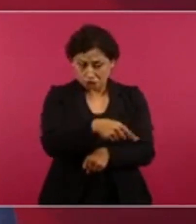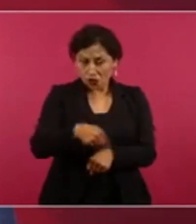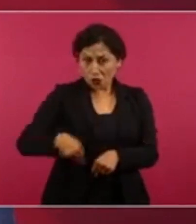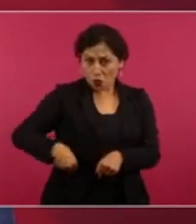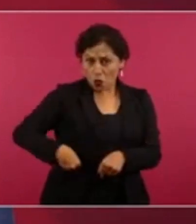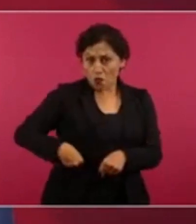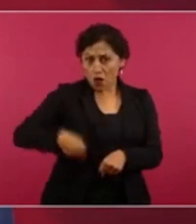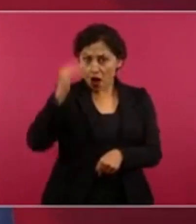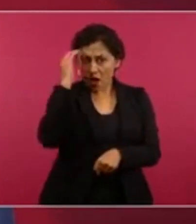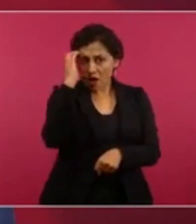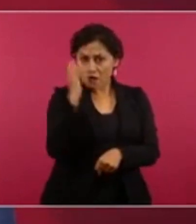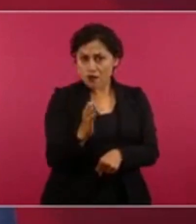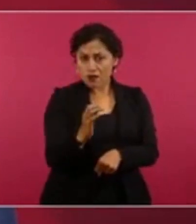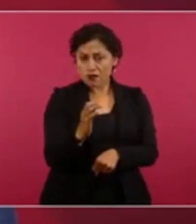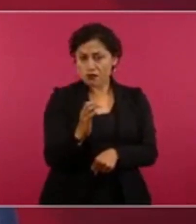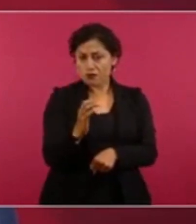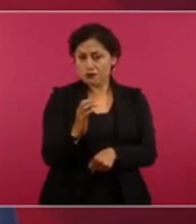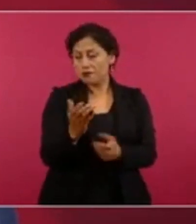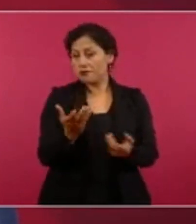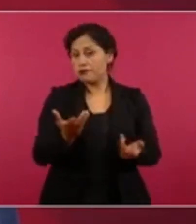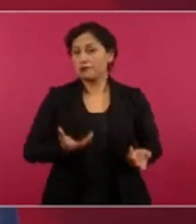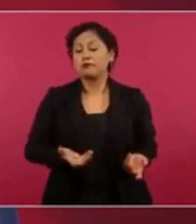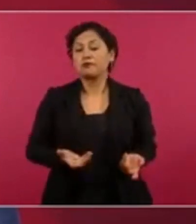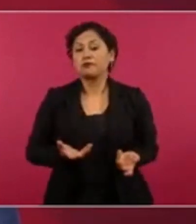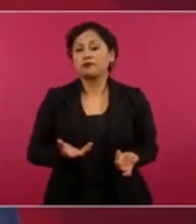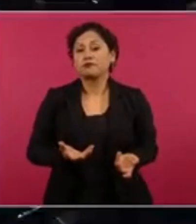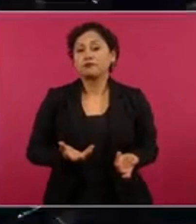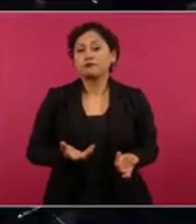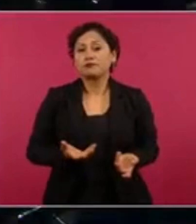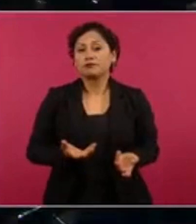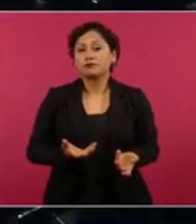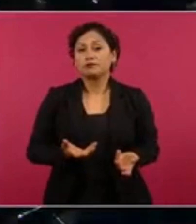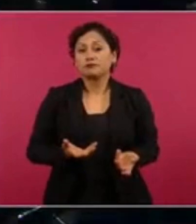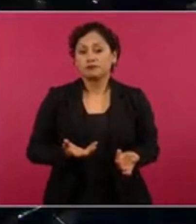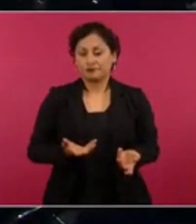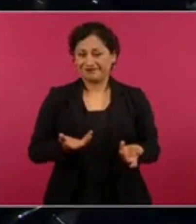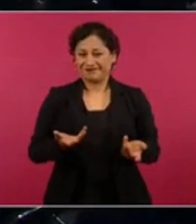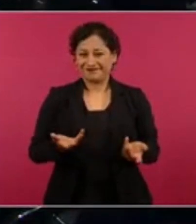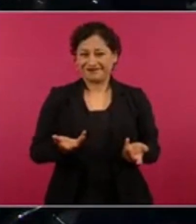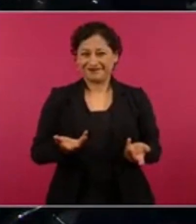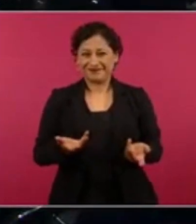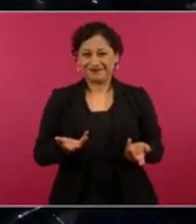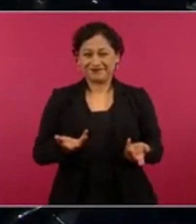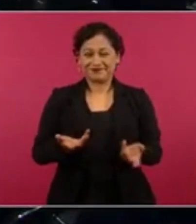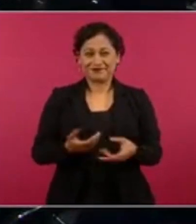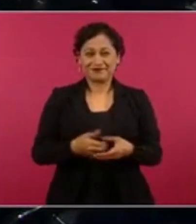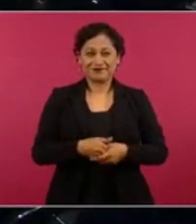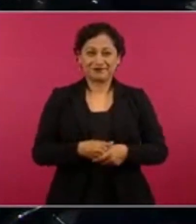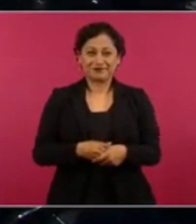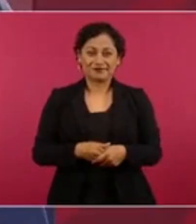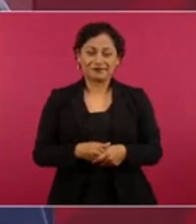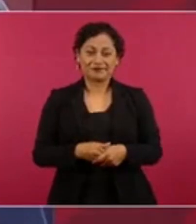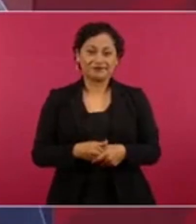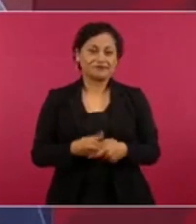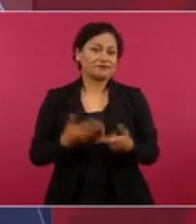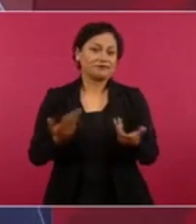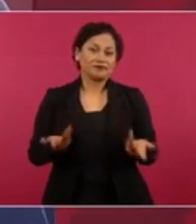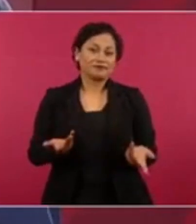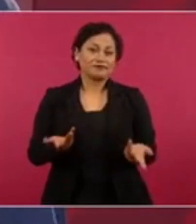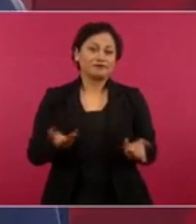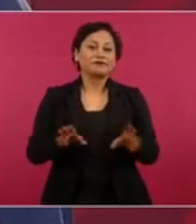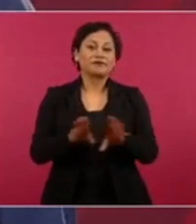entonces con una argucia